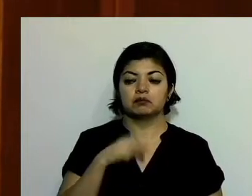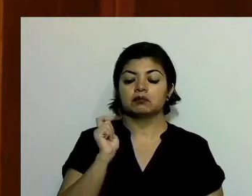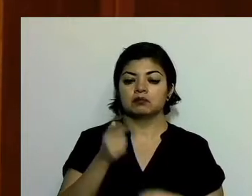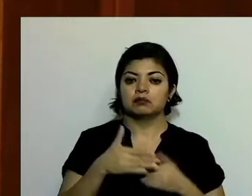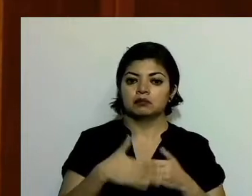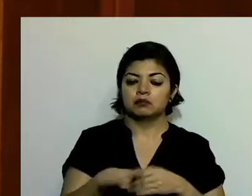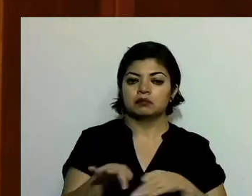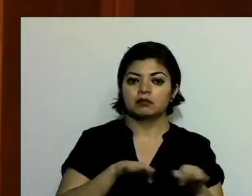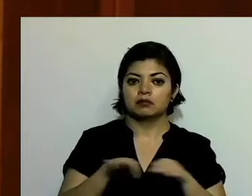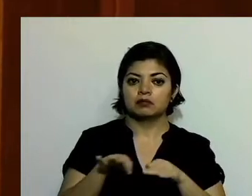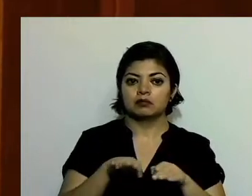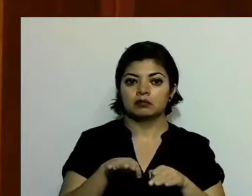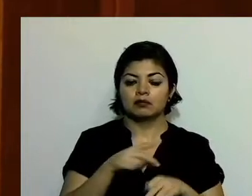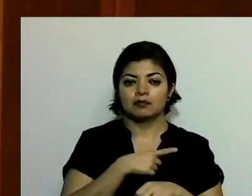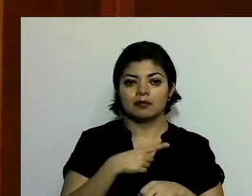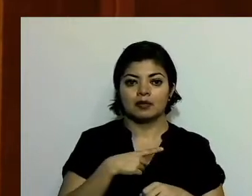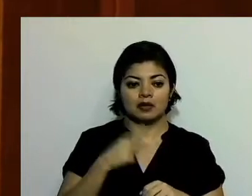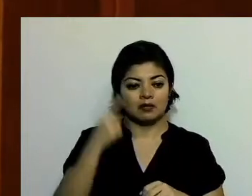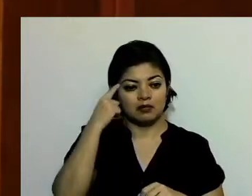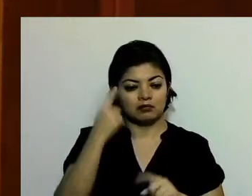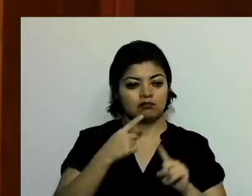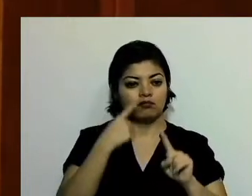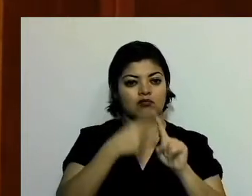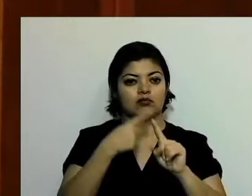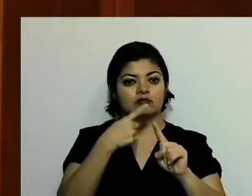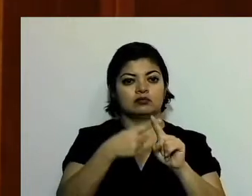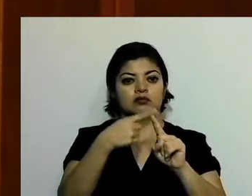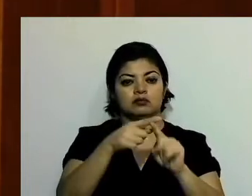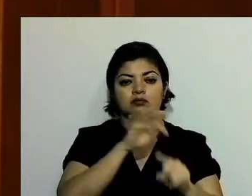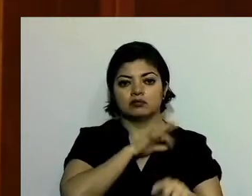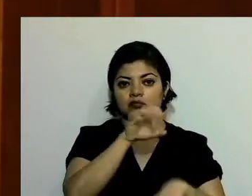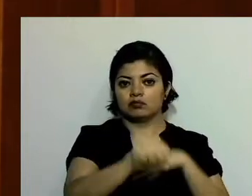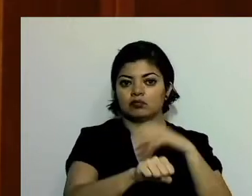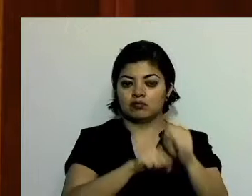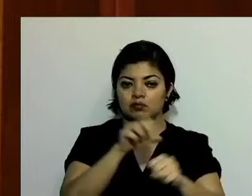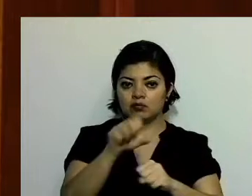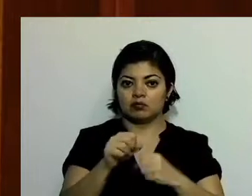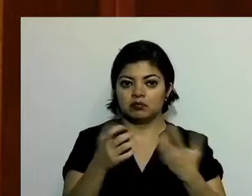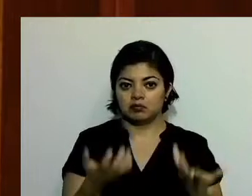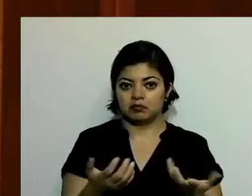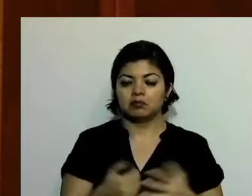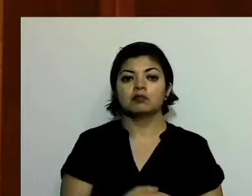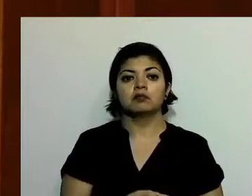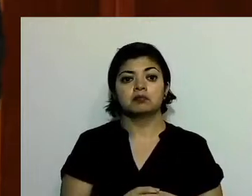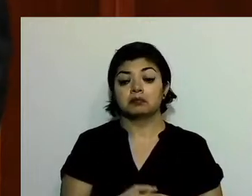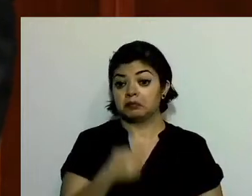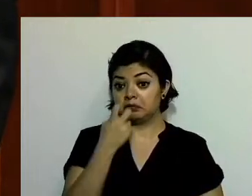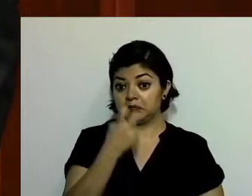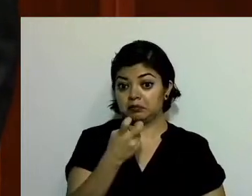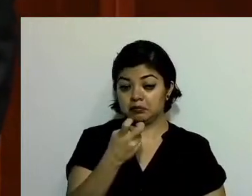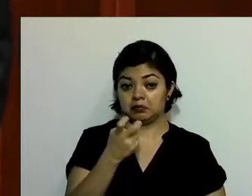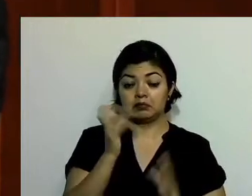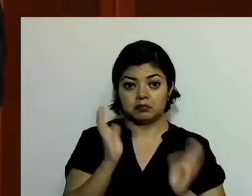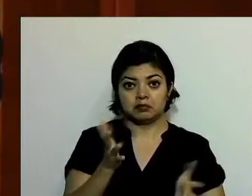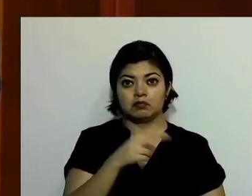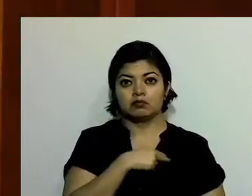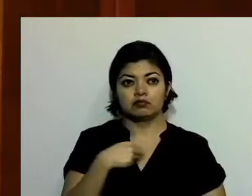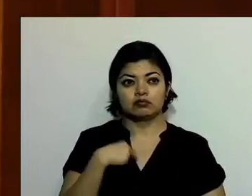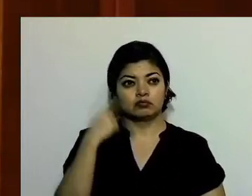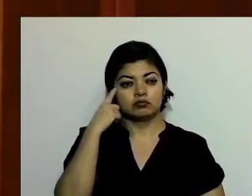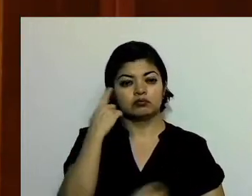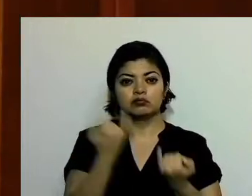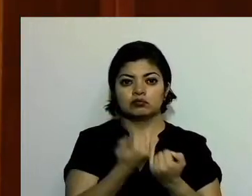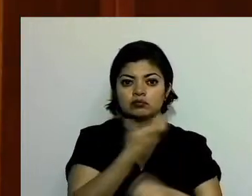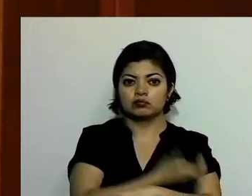abonar para que lo vayamos logrando. Y hemos logrado, en ese espíritu que también mis compañeras y